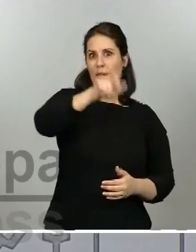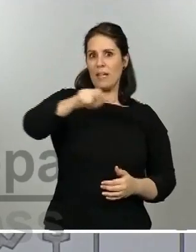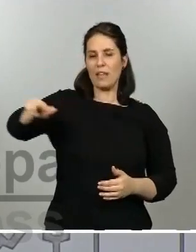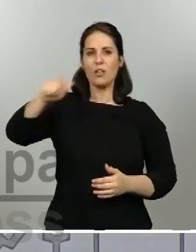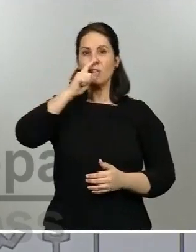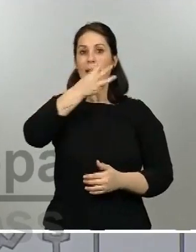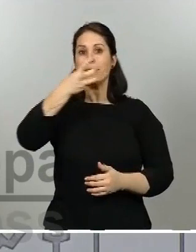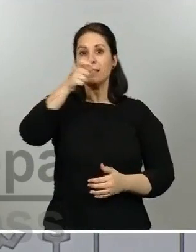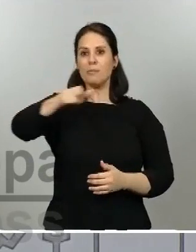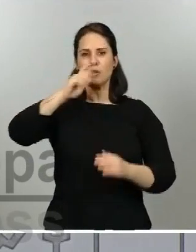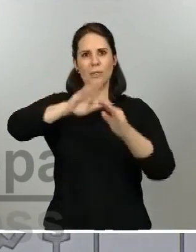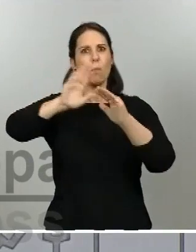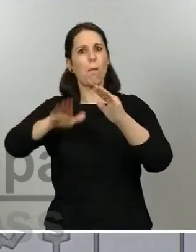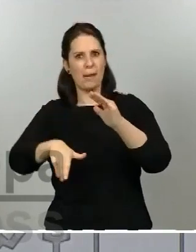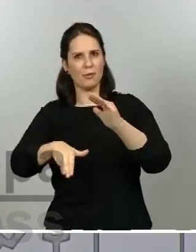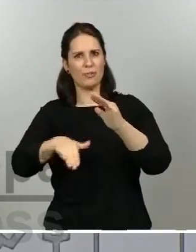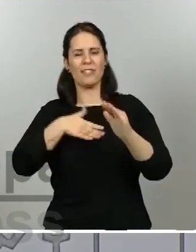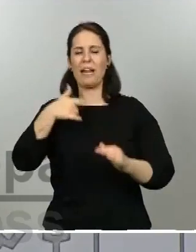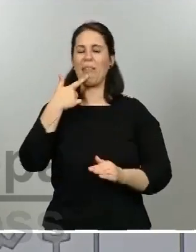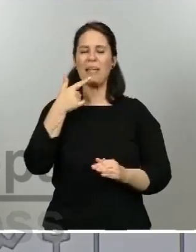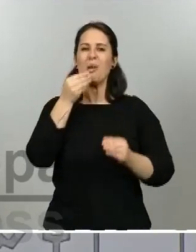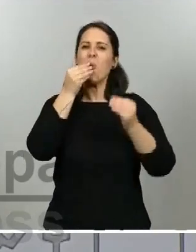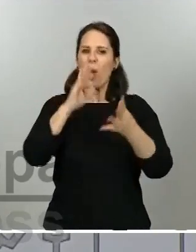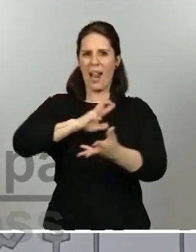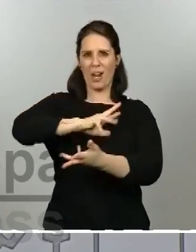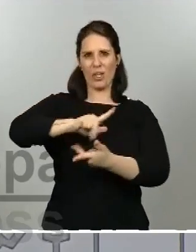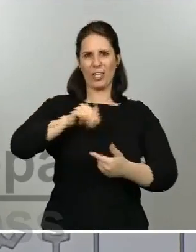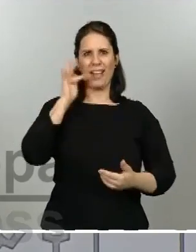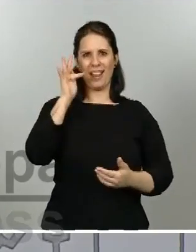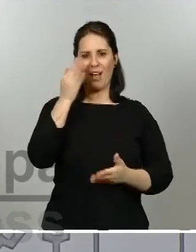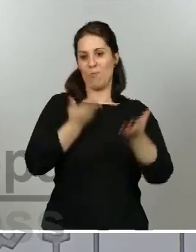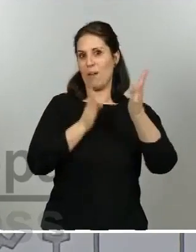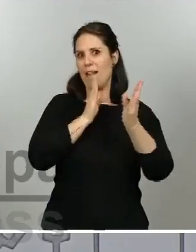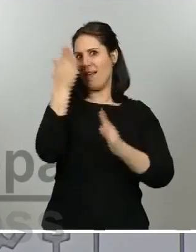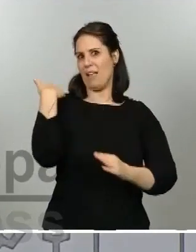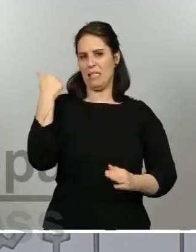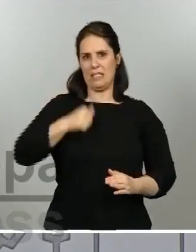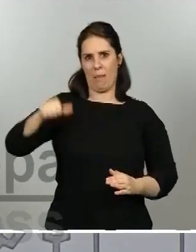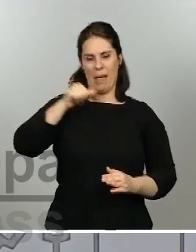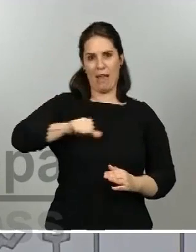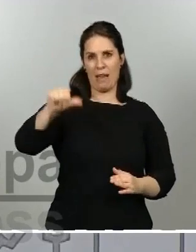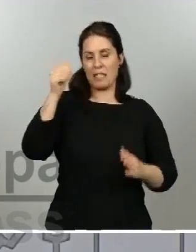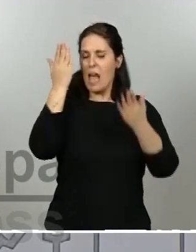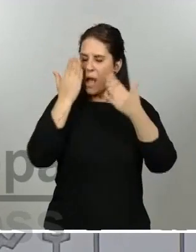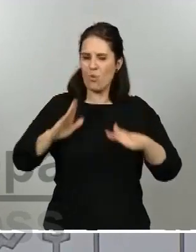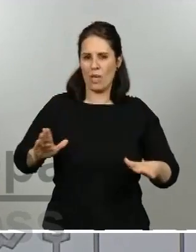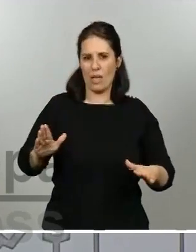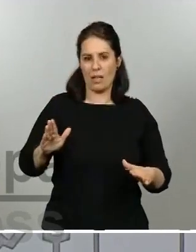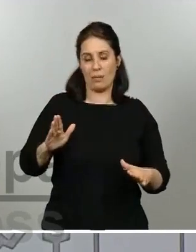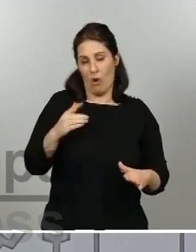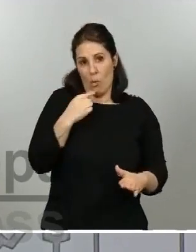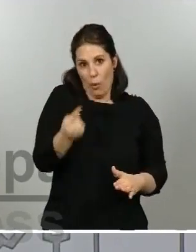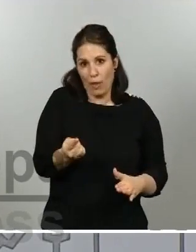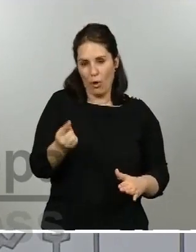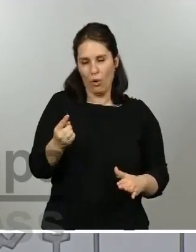obviamente, una buena noticia respecto a las semanas anteriores, pese a que, como digo, son cifras